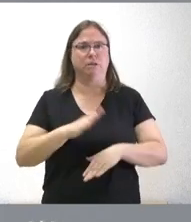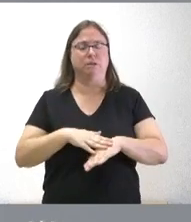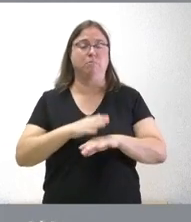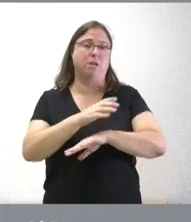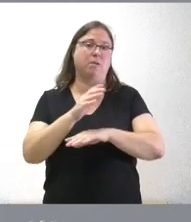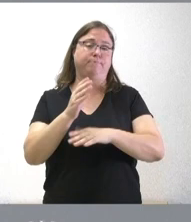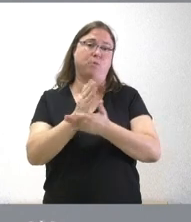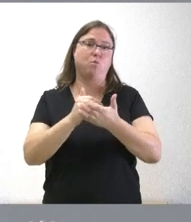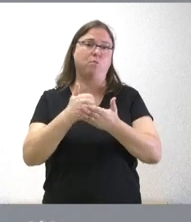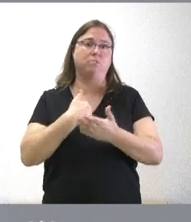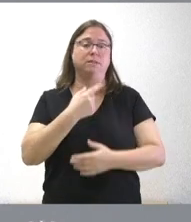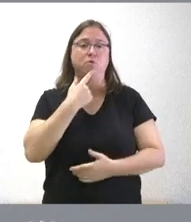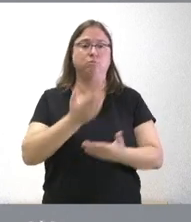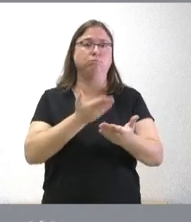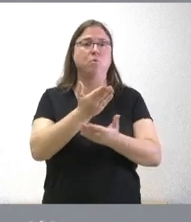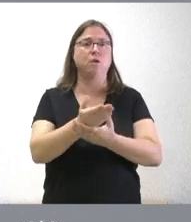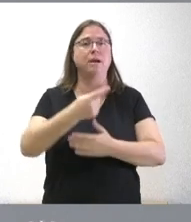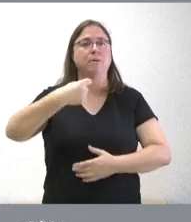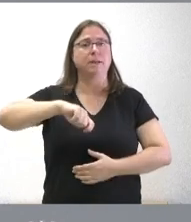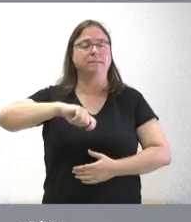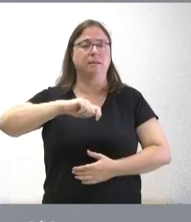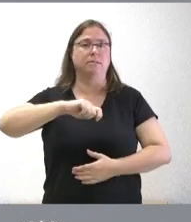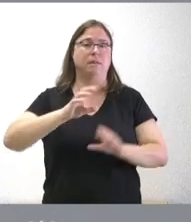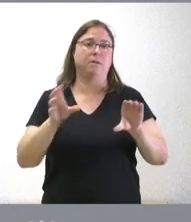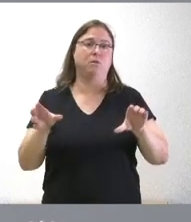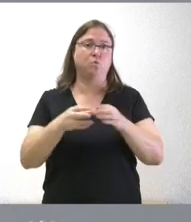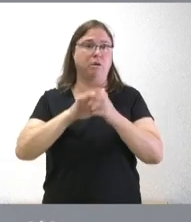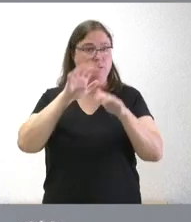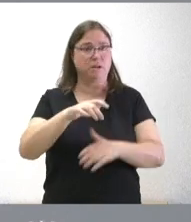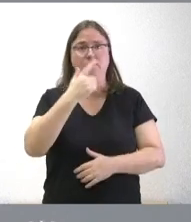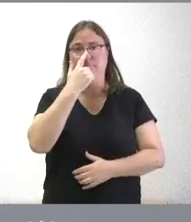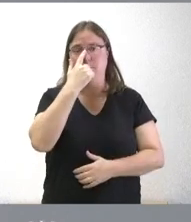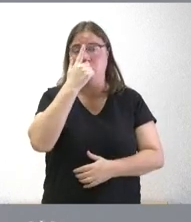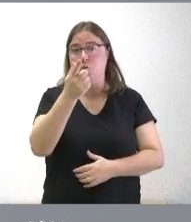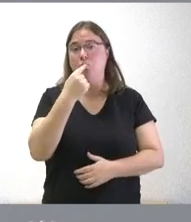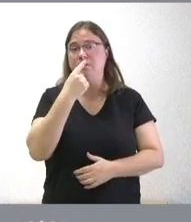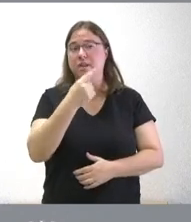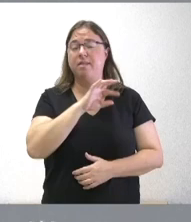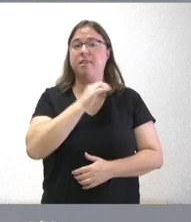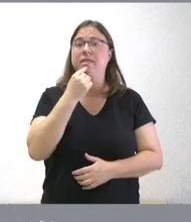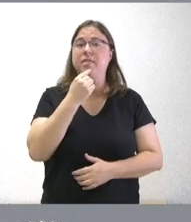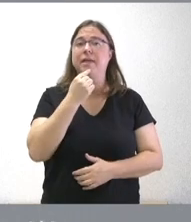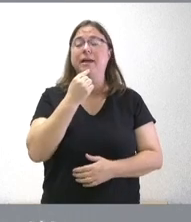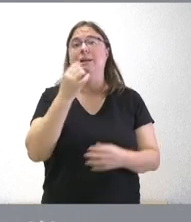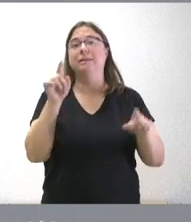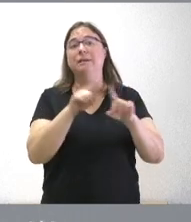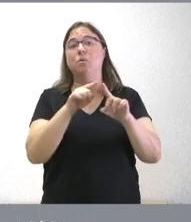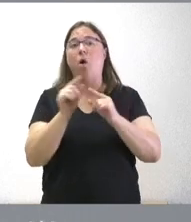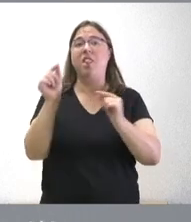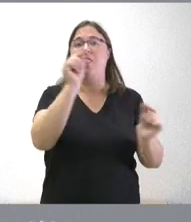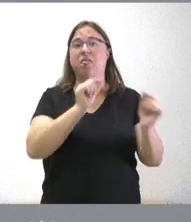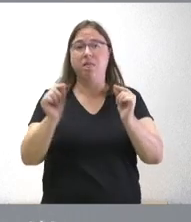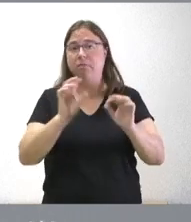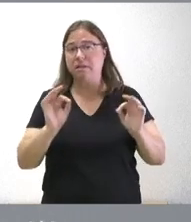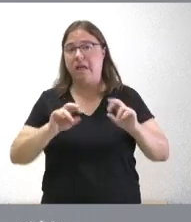los que planteó el presidente de la Junta usted señala que quizá pues no fueron objeto de debate